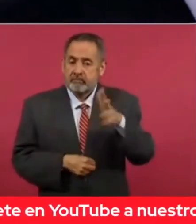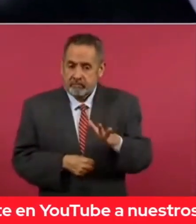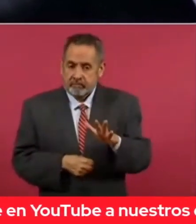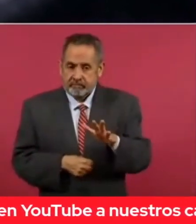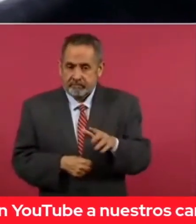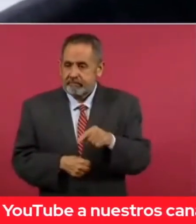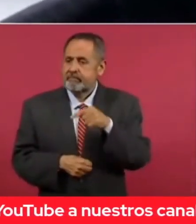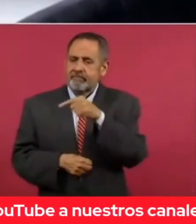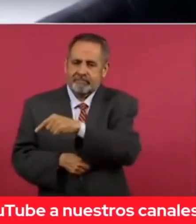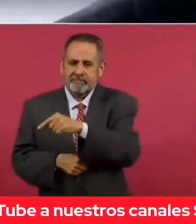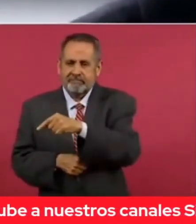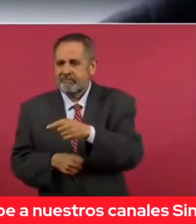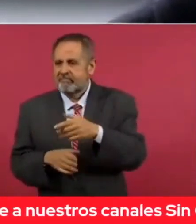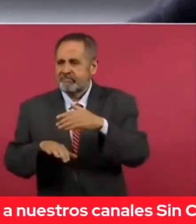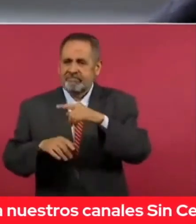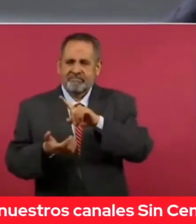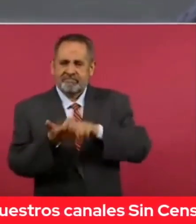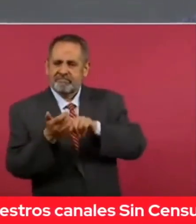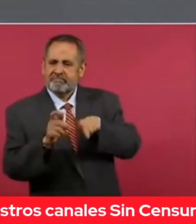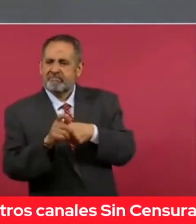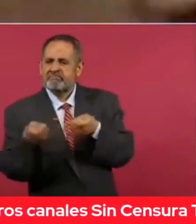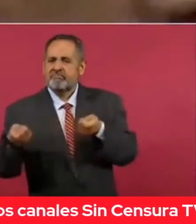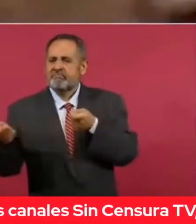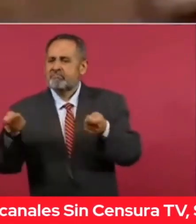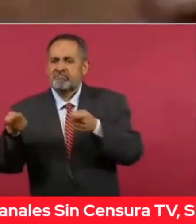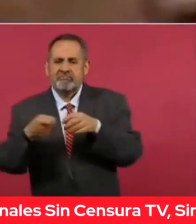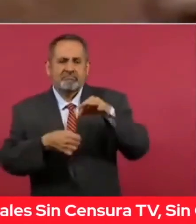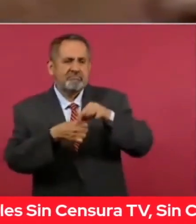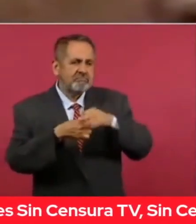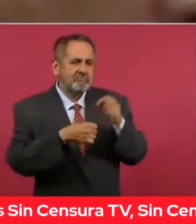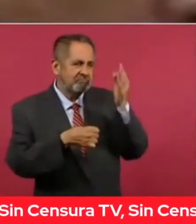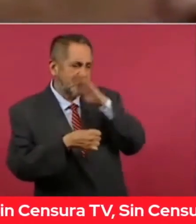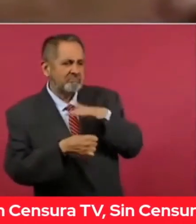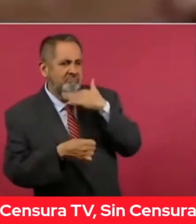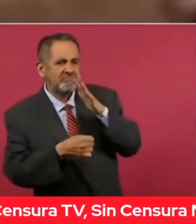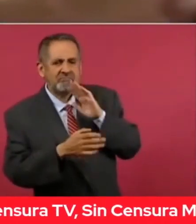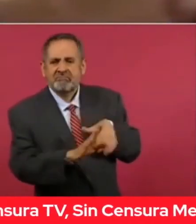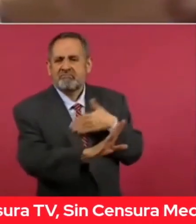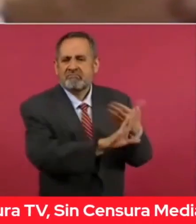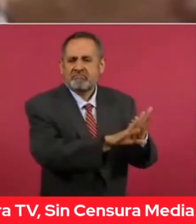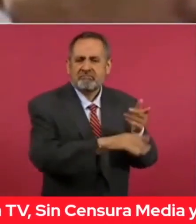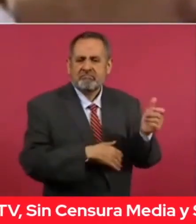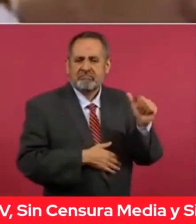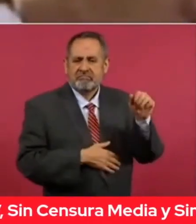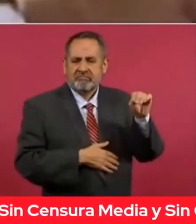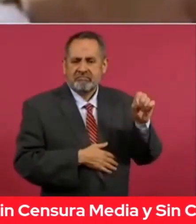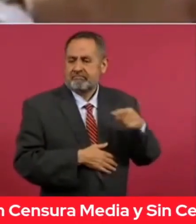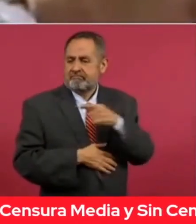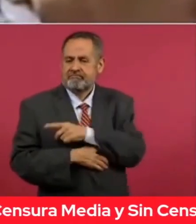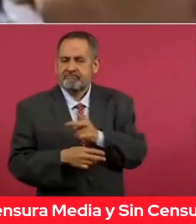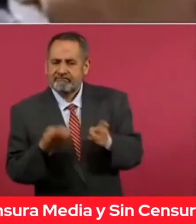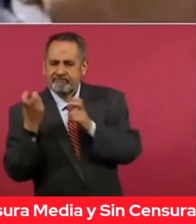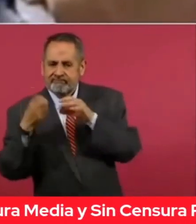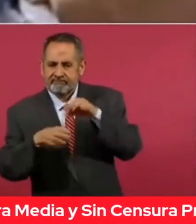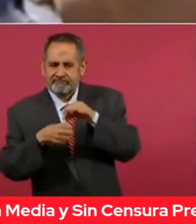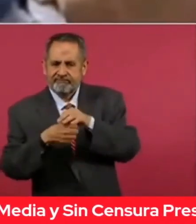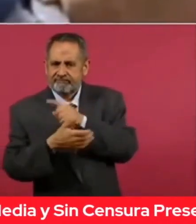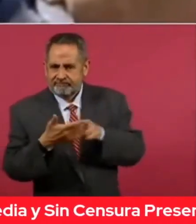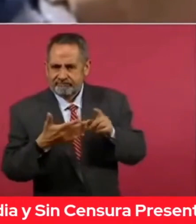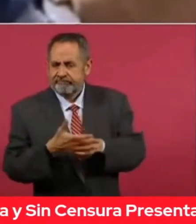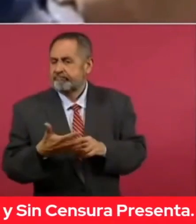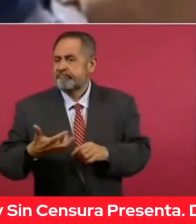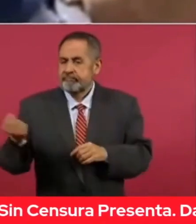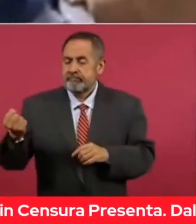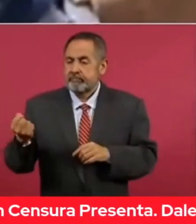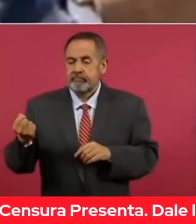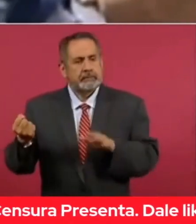después de ser artífice del fraude electoral de 2006 contra Andrés Manuel López Obrador, y cuando se le cobró